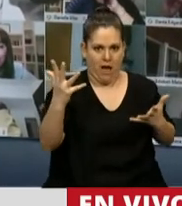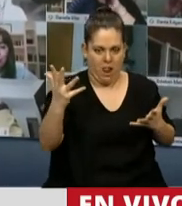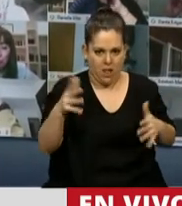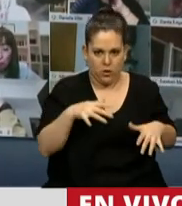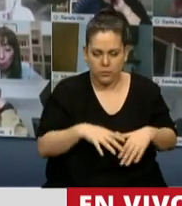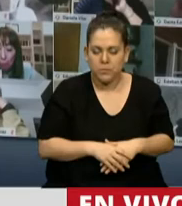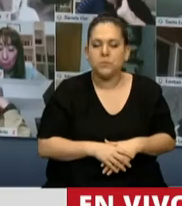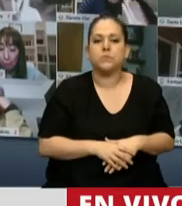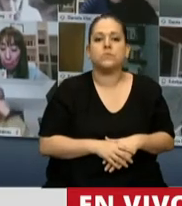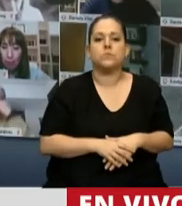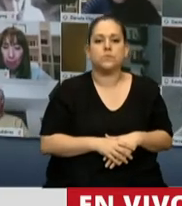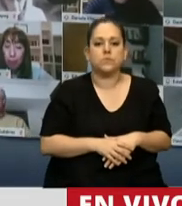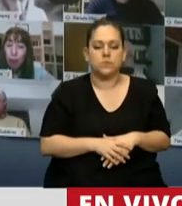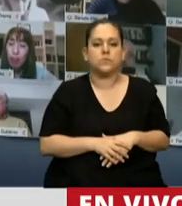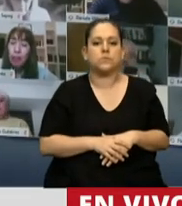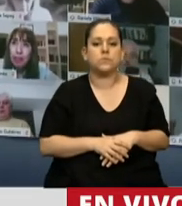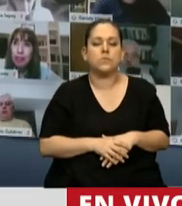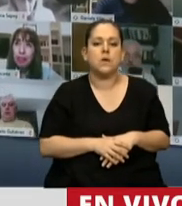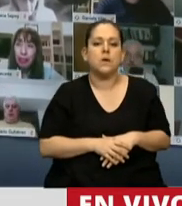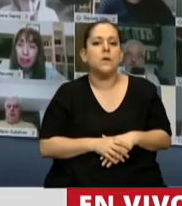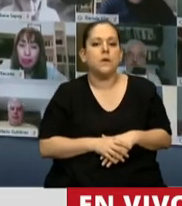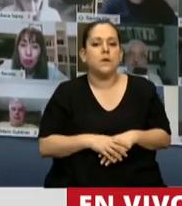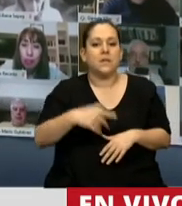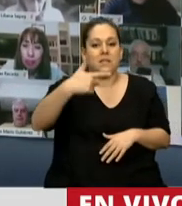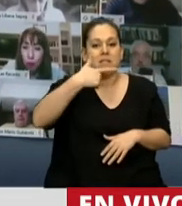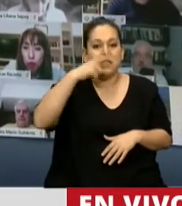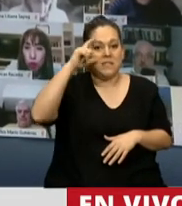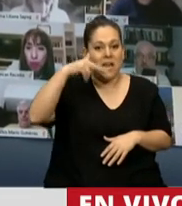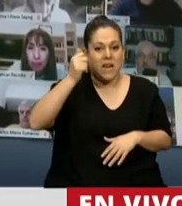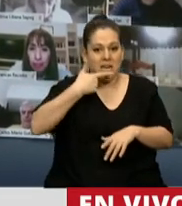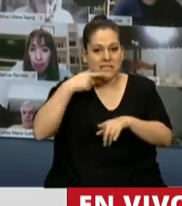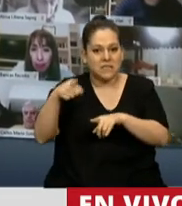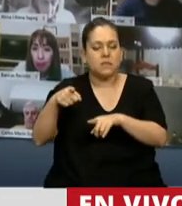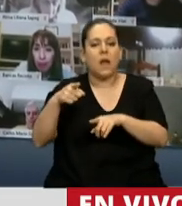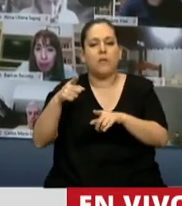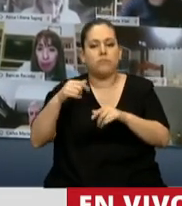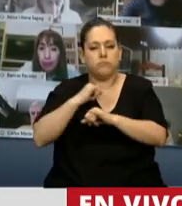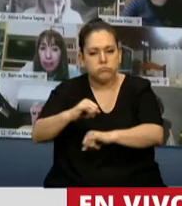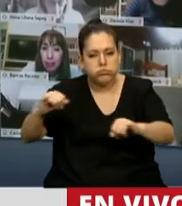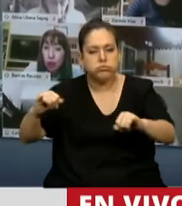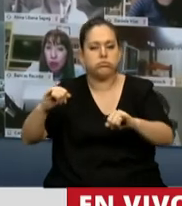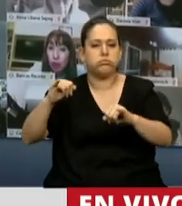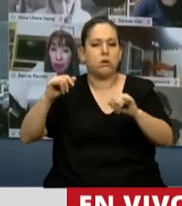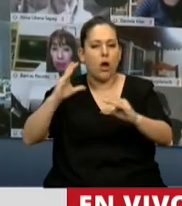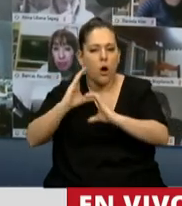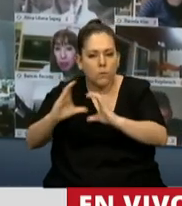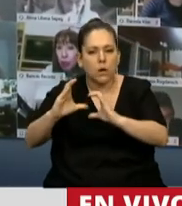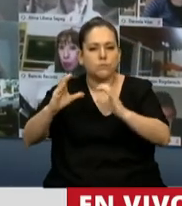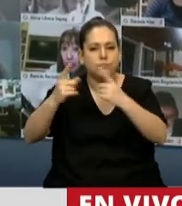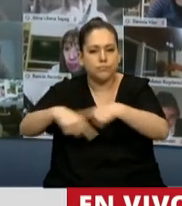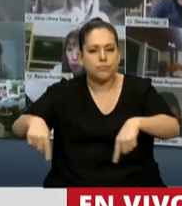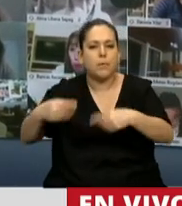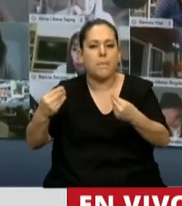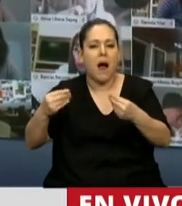Se pone además dentro de las atribuciones de la CNAF el desarrollo de campañas masivas de comunicación para